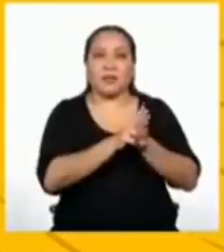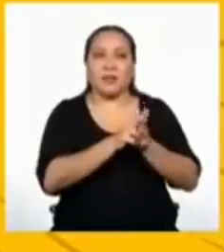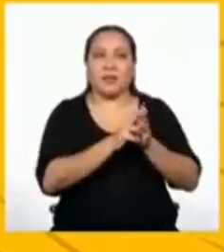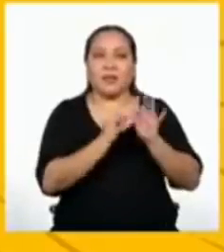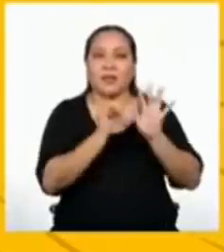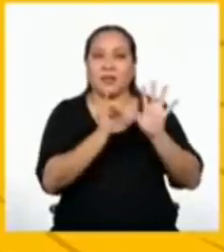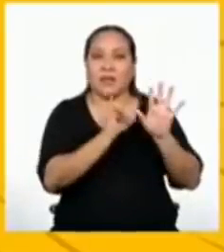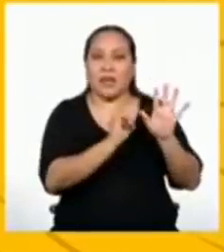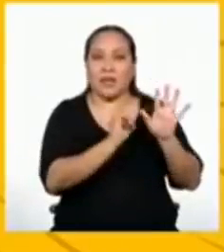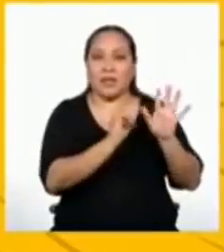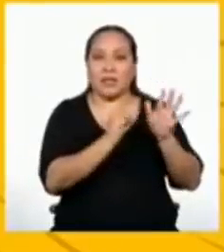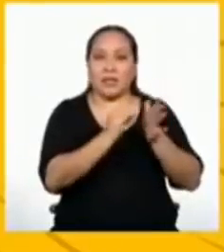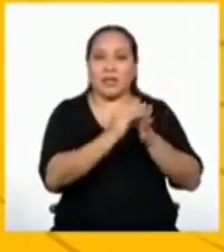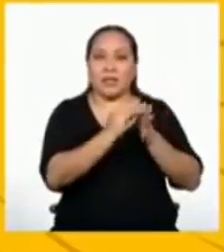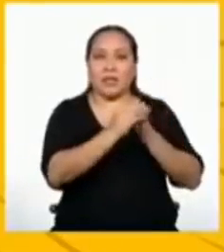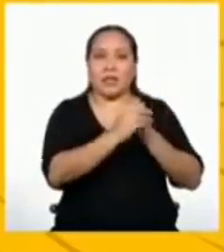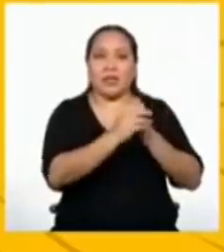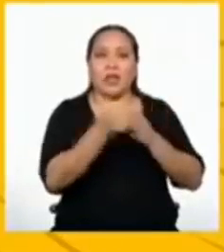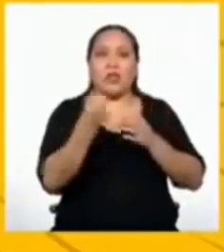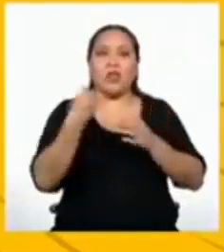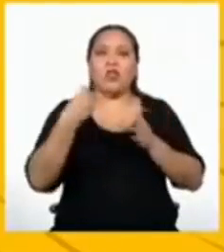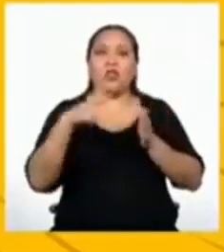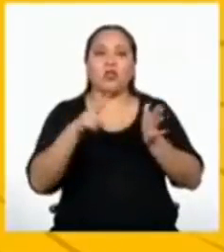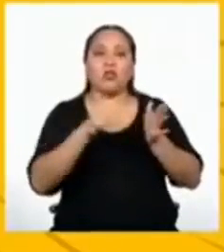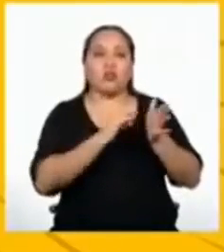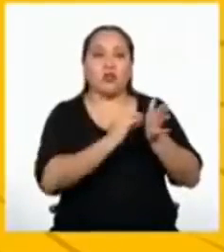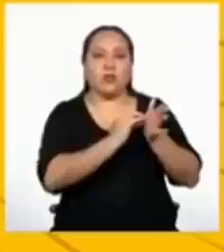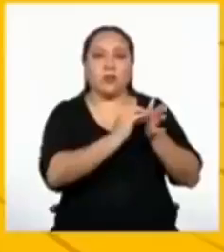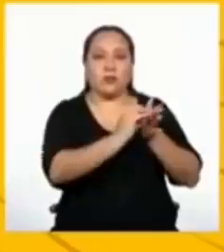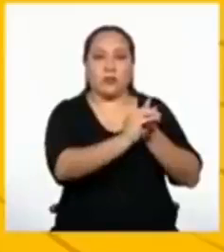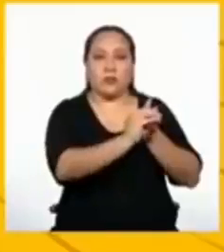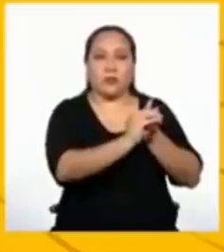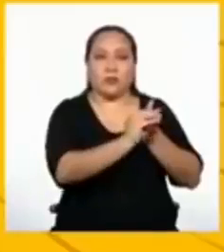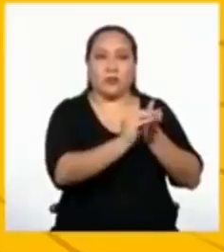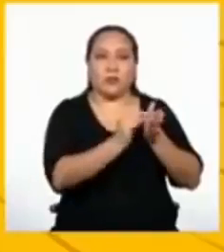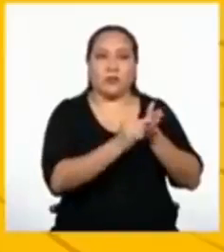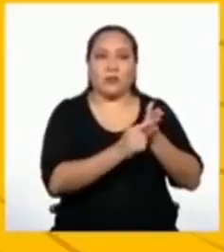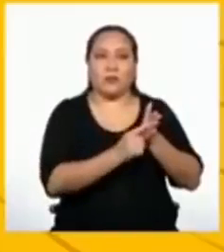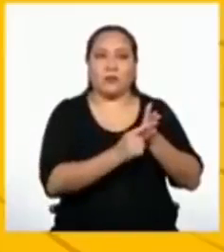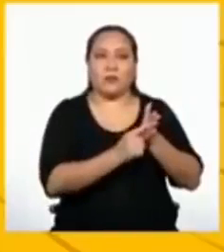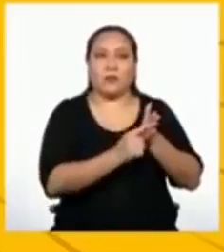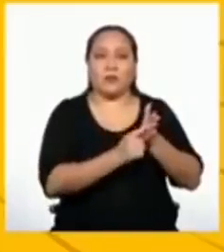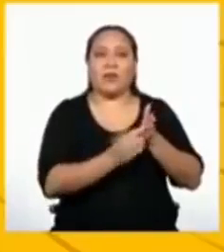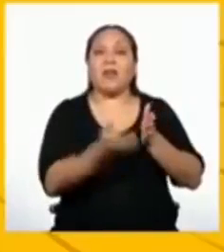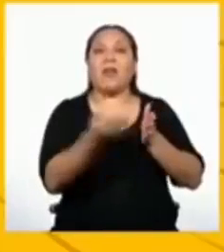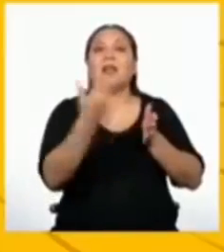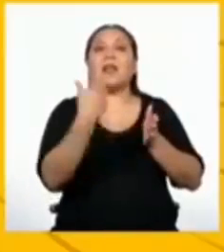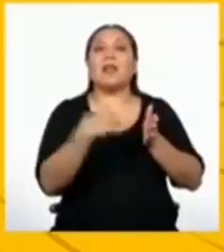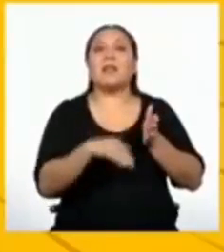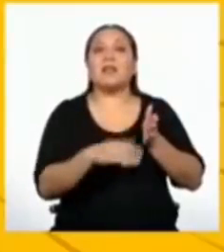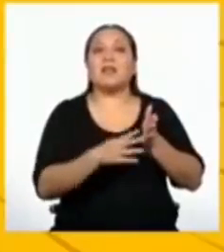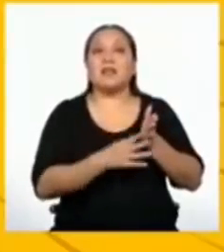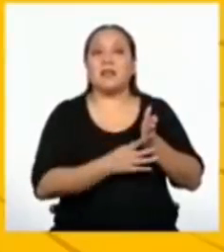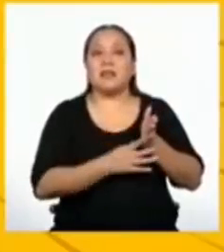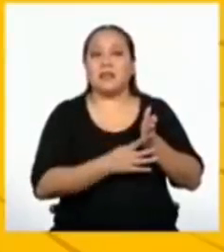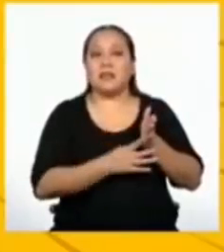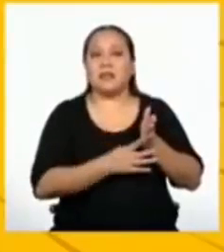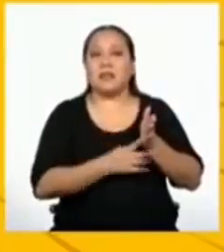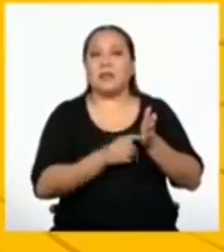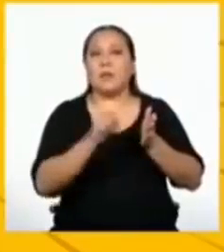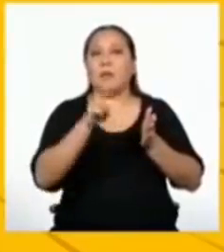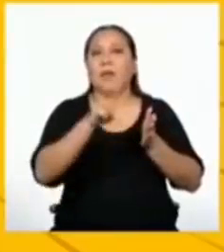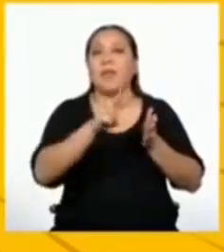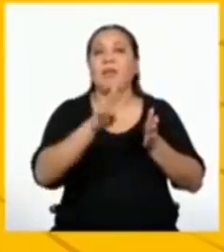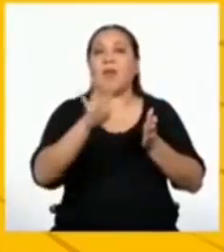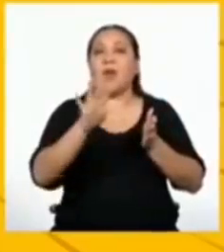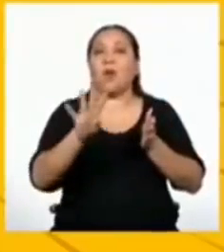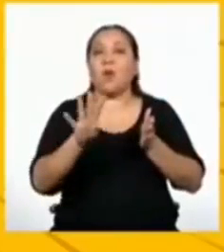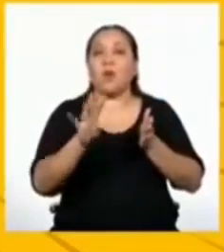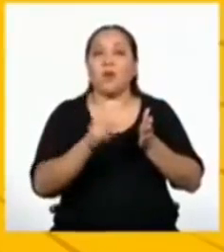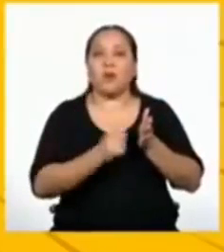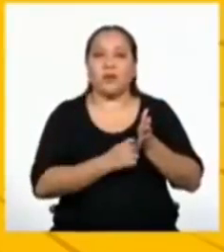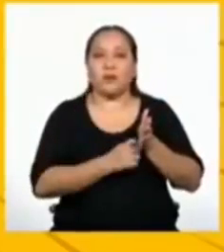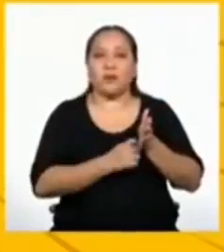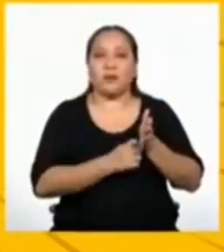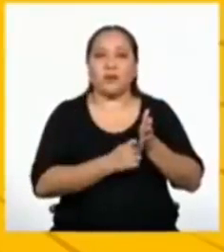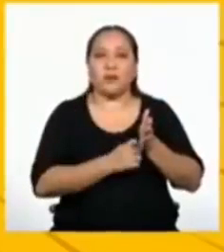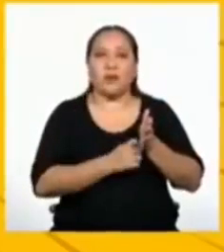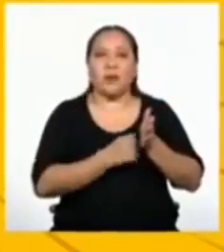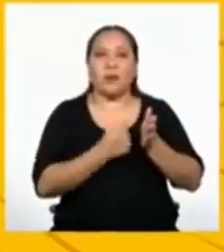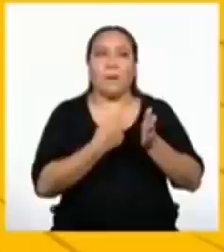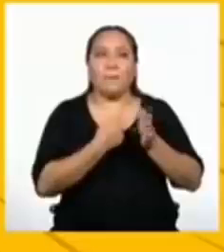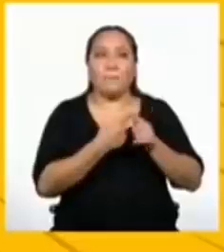seis fichas verdes y doce fichas azules. Entonces, la siguiente cantidad que debemos ubicar es veinticuatro fichas,